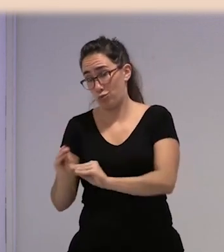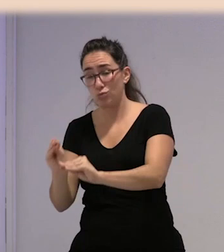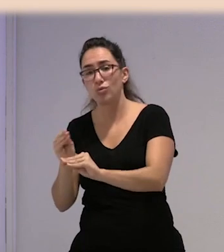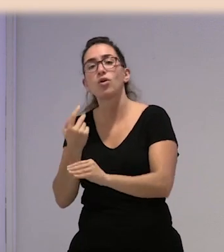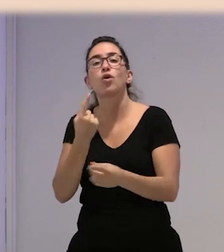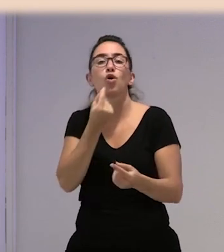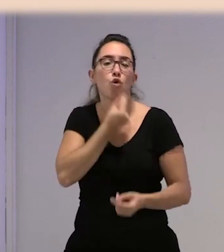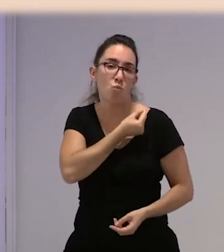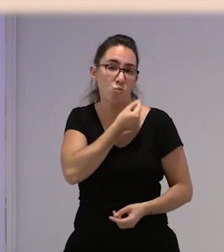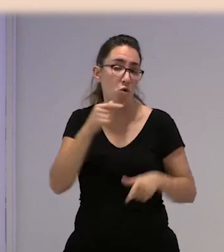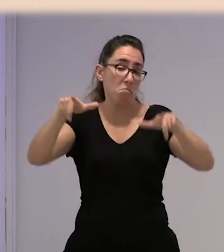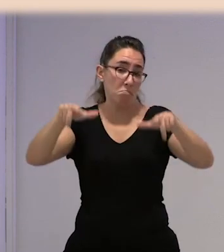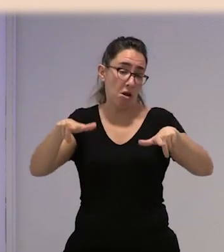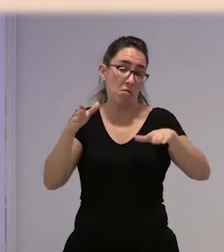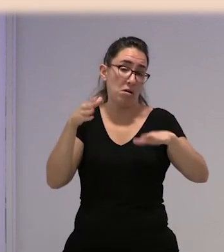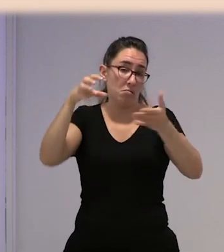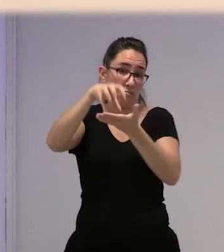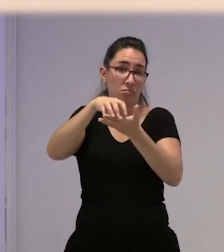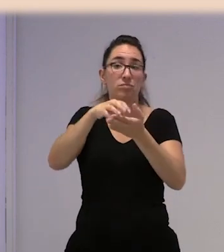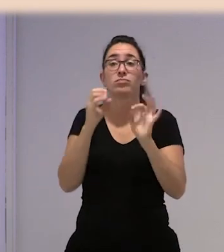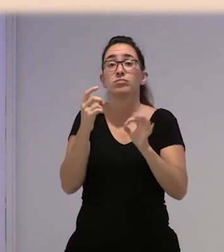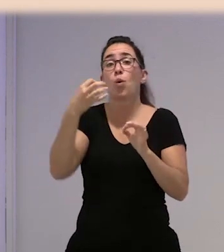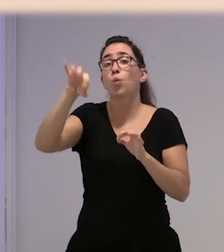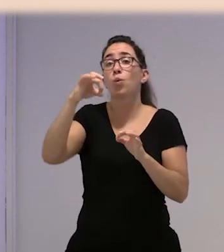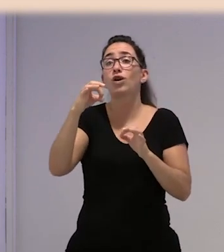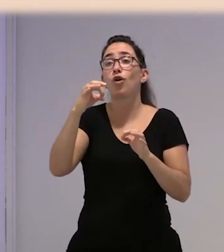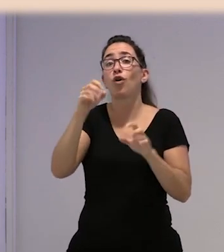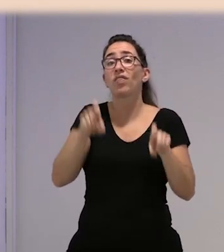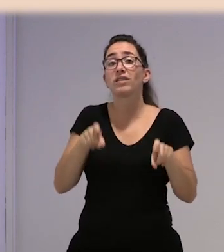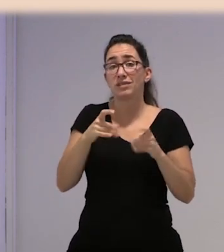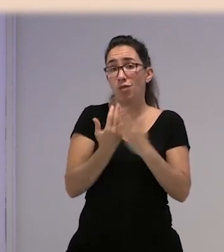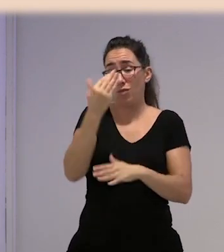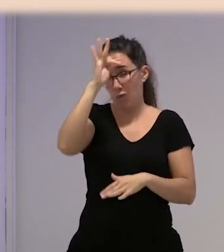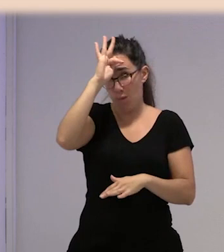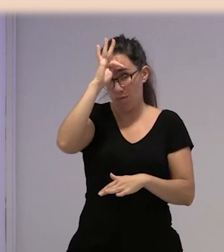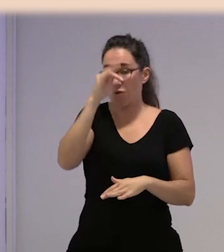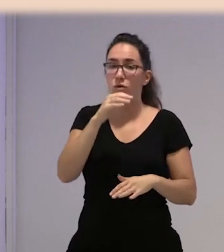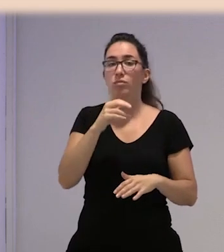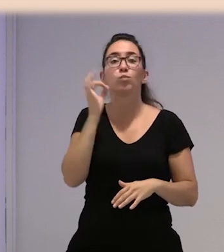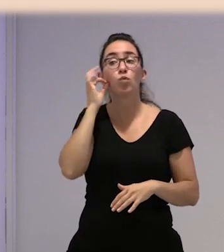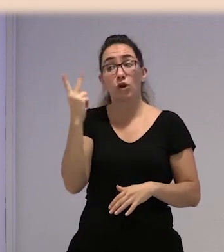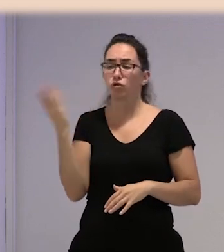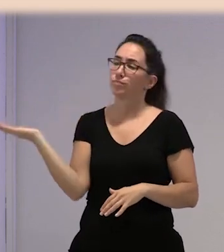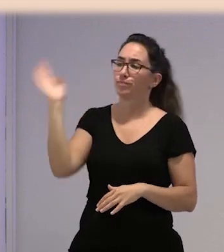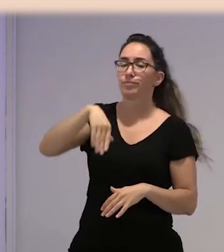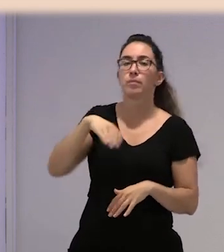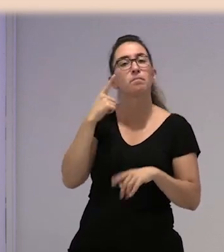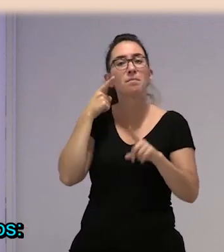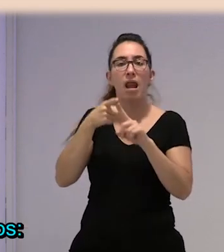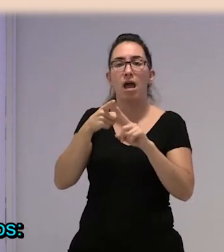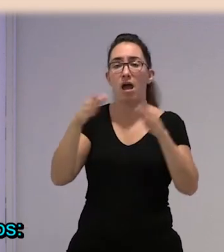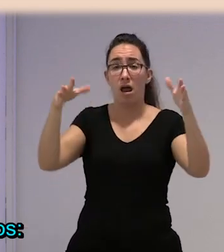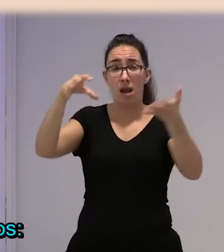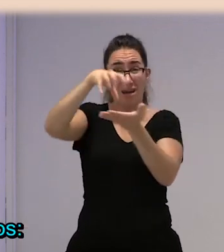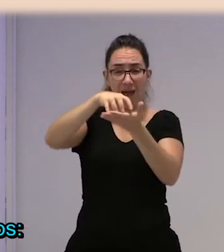nave, pues, al domingo, que es el único día que tienen de descanso, la llevó a esas dos mujeres a fregarle la nave entera.